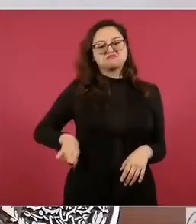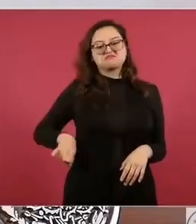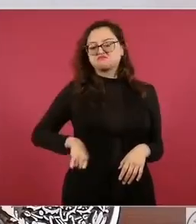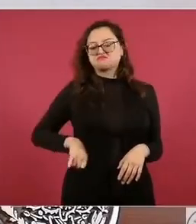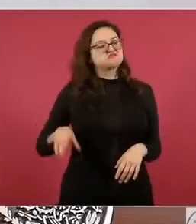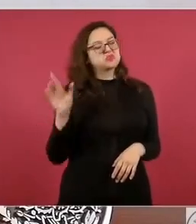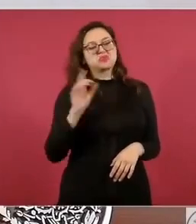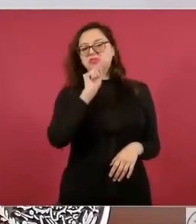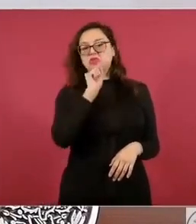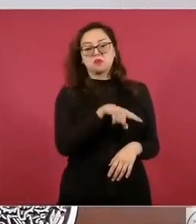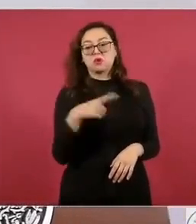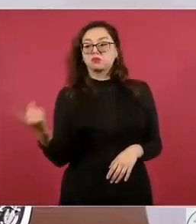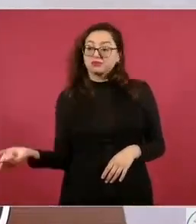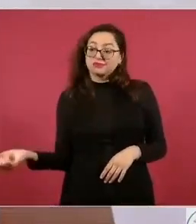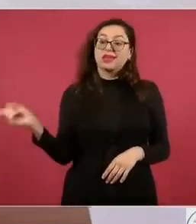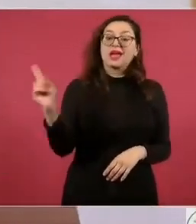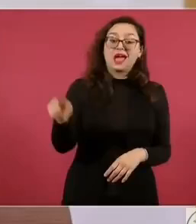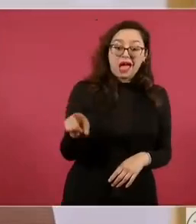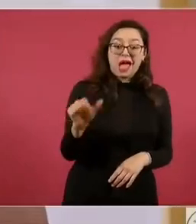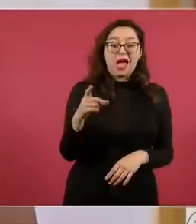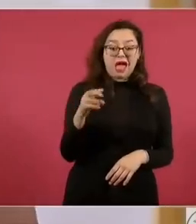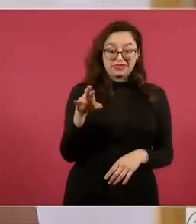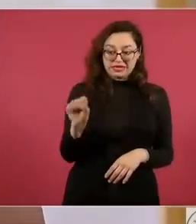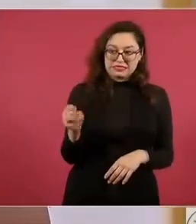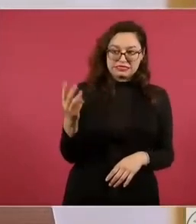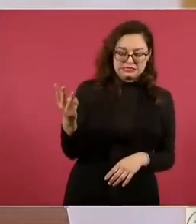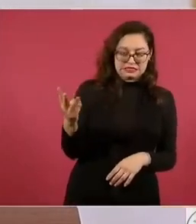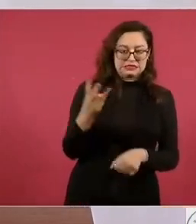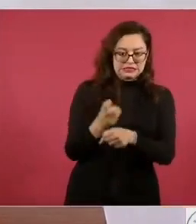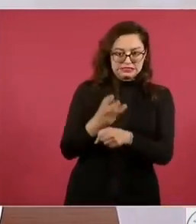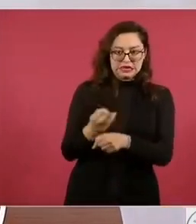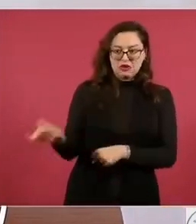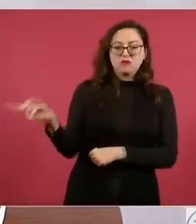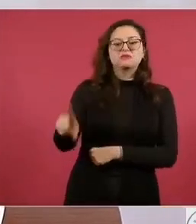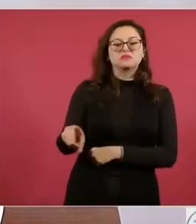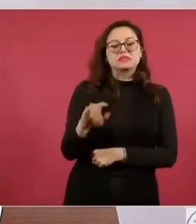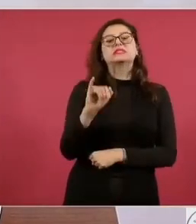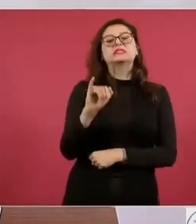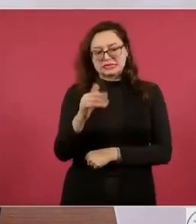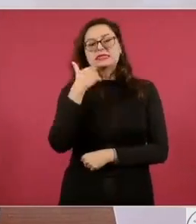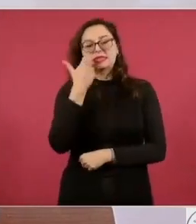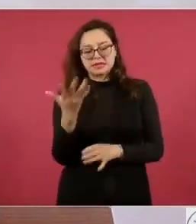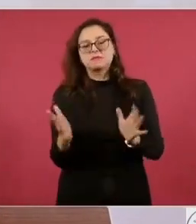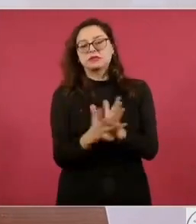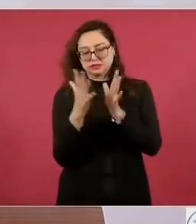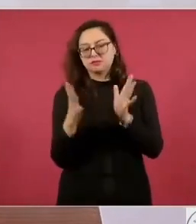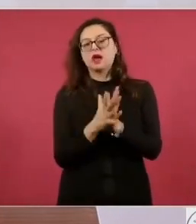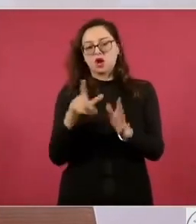Él va a participar en